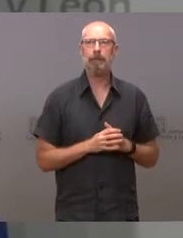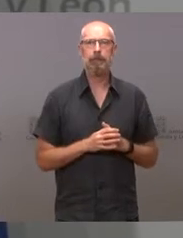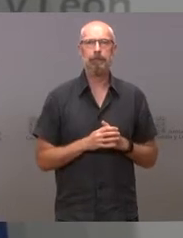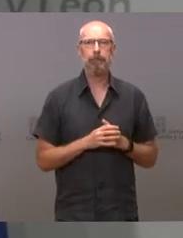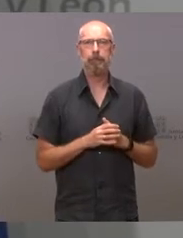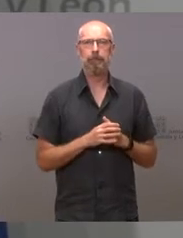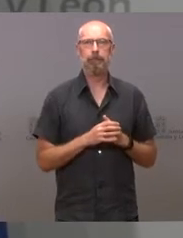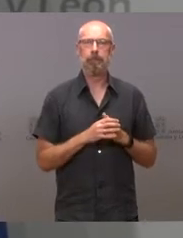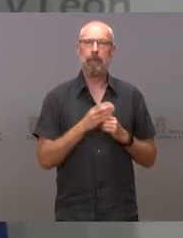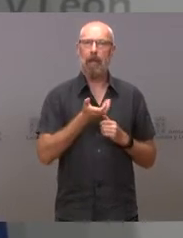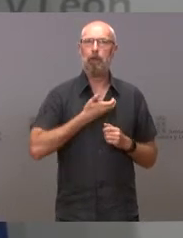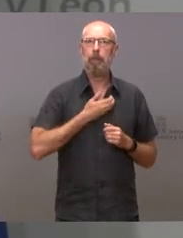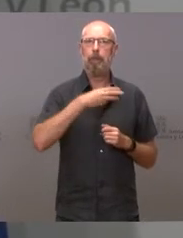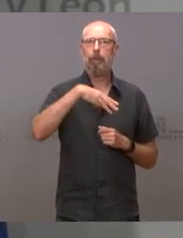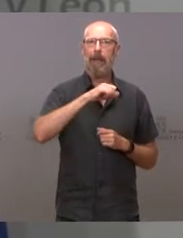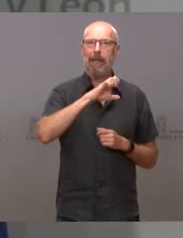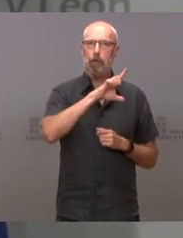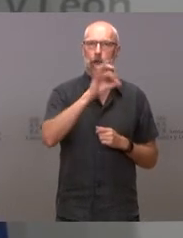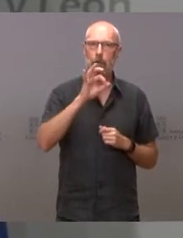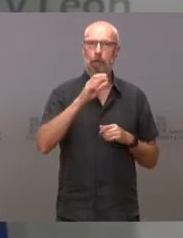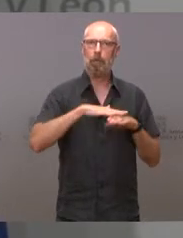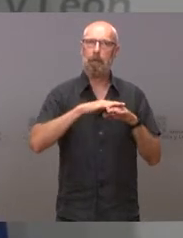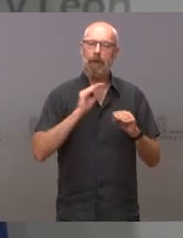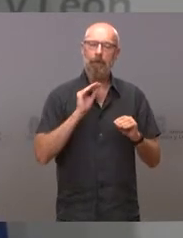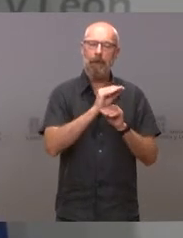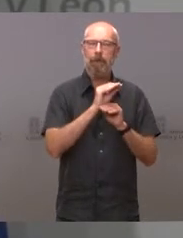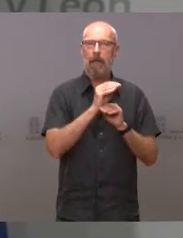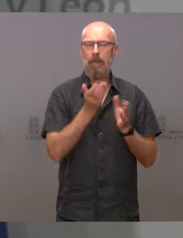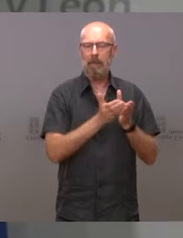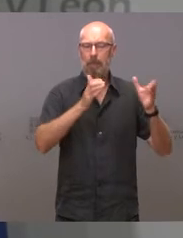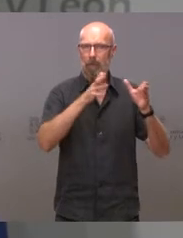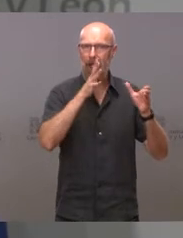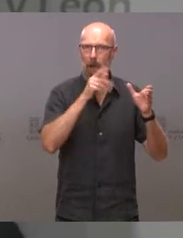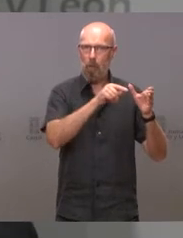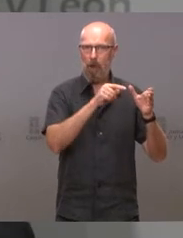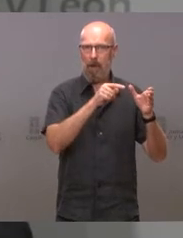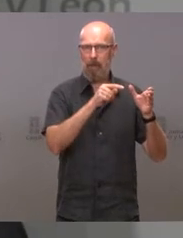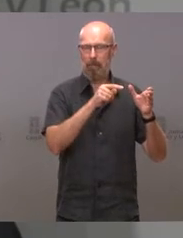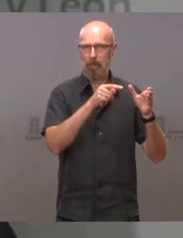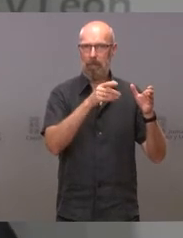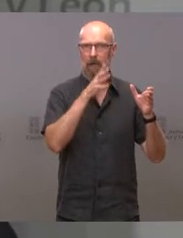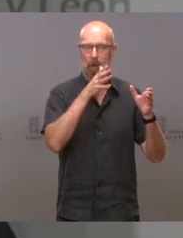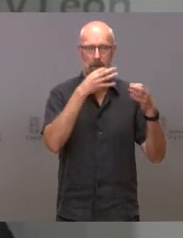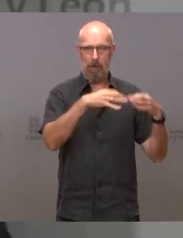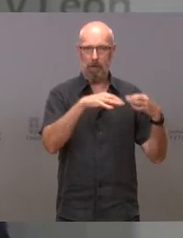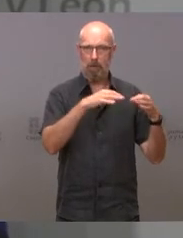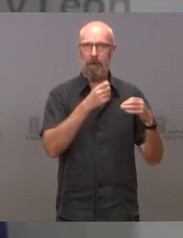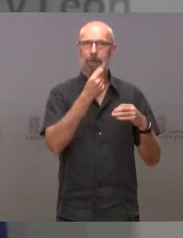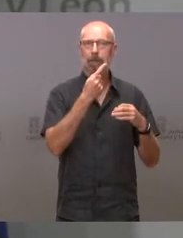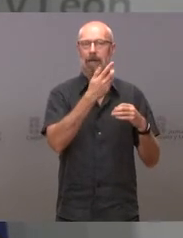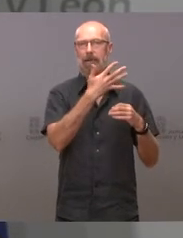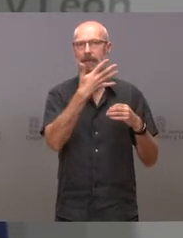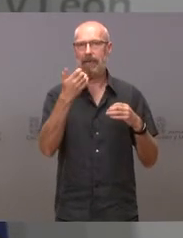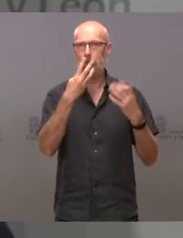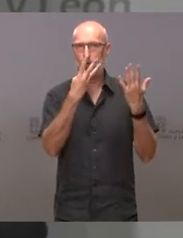de Maello para financiar la construcción de un nuevo depósito de agua, un depósito de agua potable de 580 metros cúbicos.